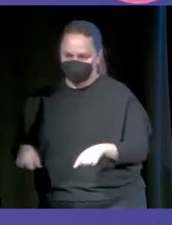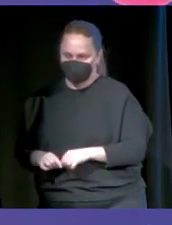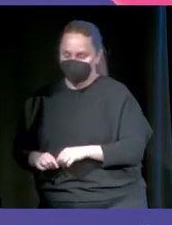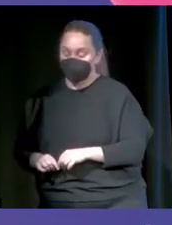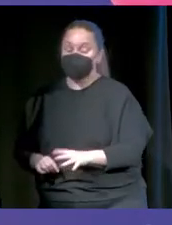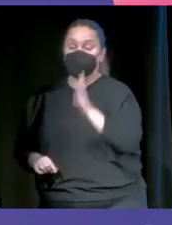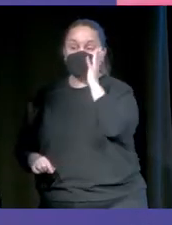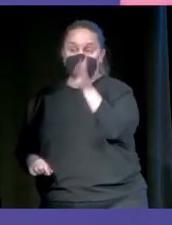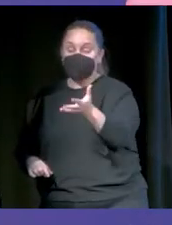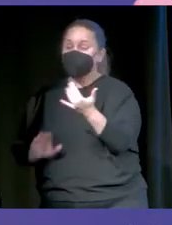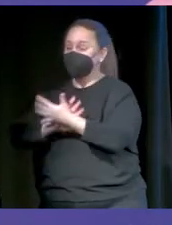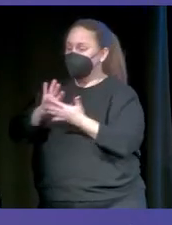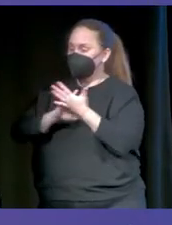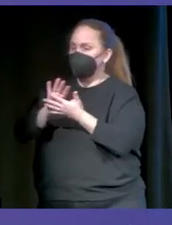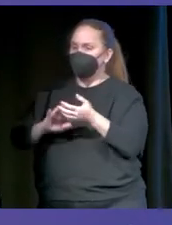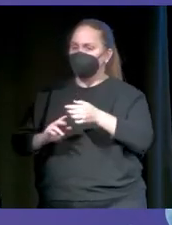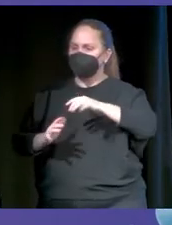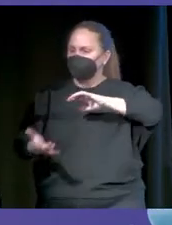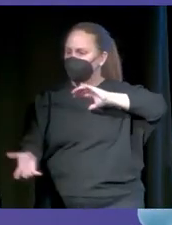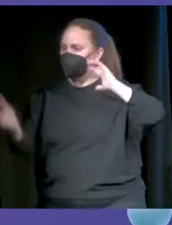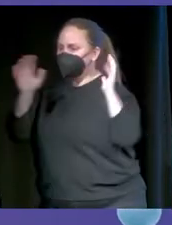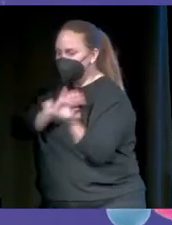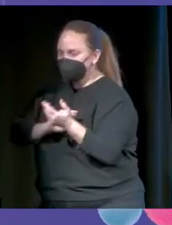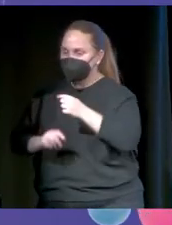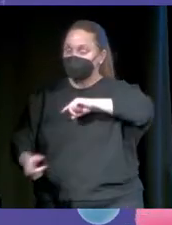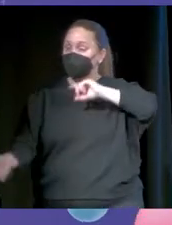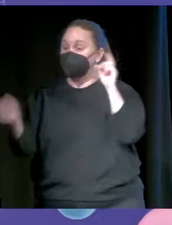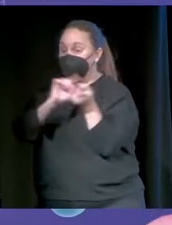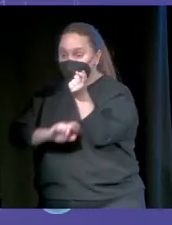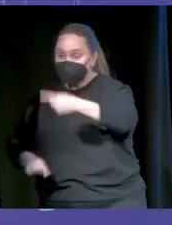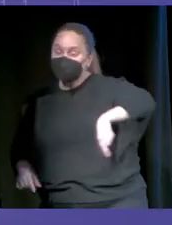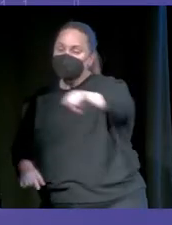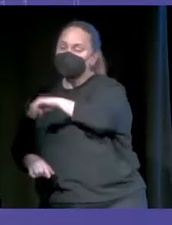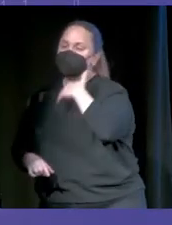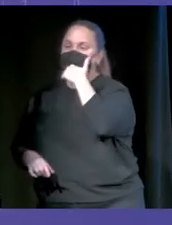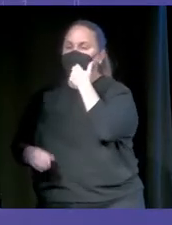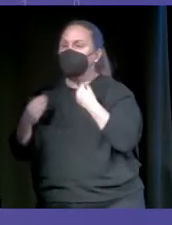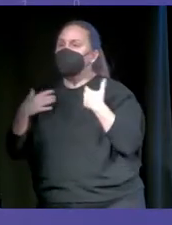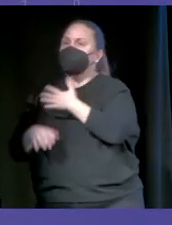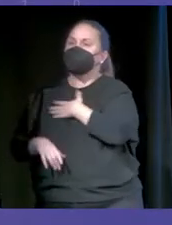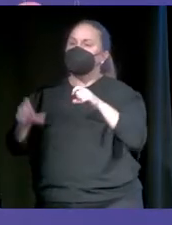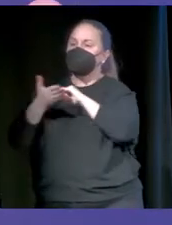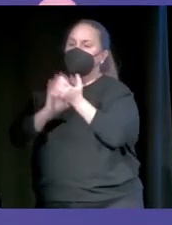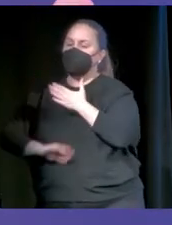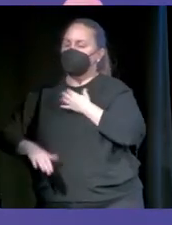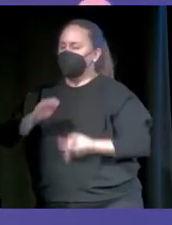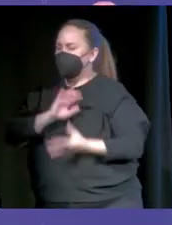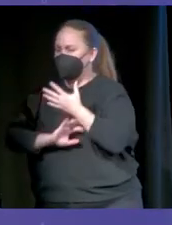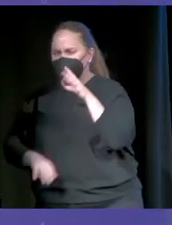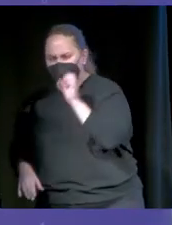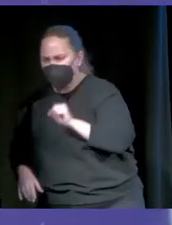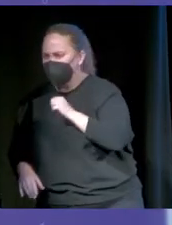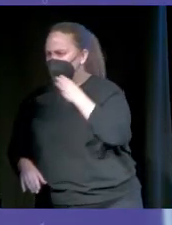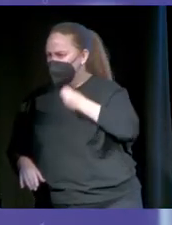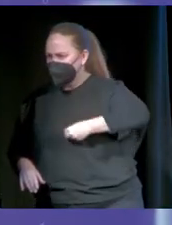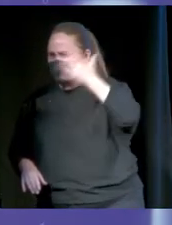Porque cuando hablamos de provocar el cambio, muchas veces, y los que os planteéis en algún momento de vuestra vida, montar vuestro propio proyecto, que es algo fantástico y